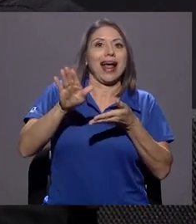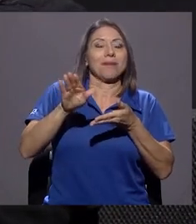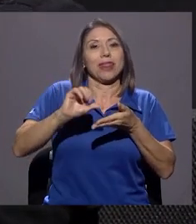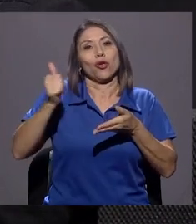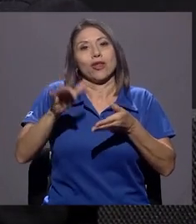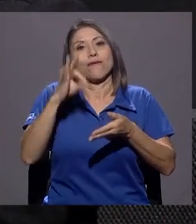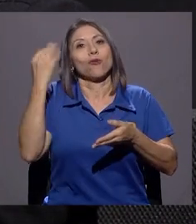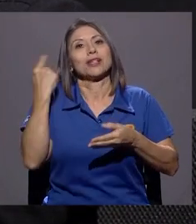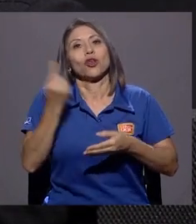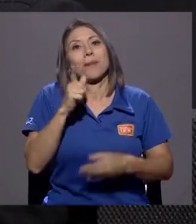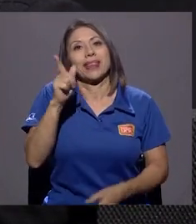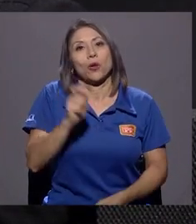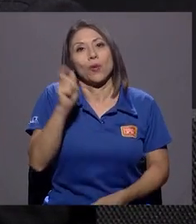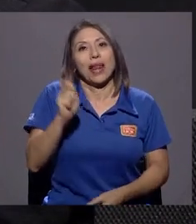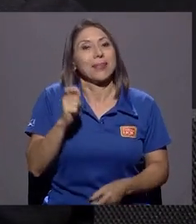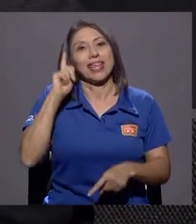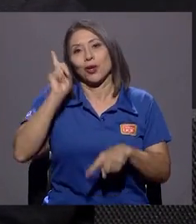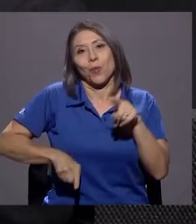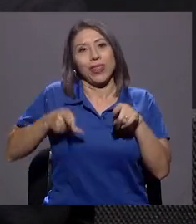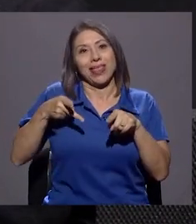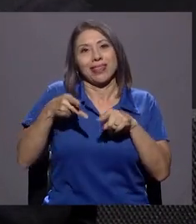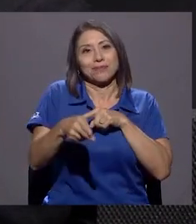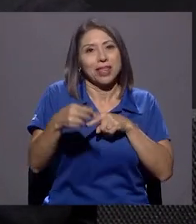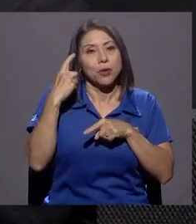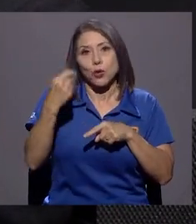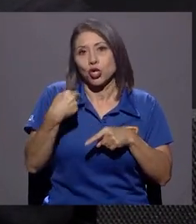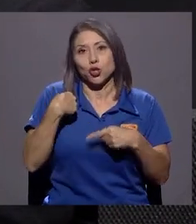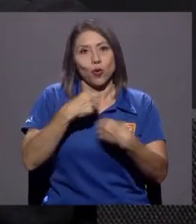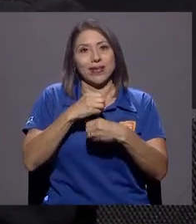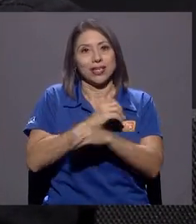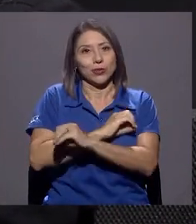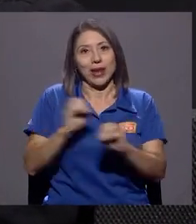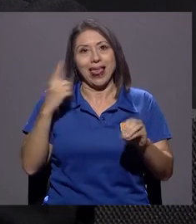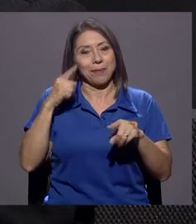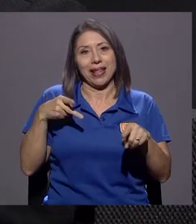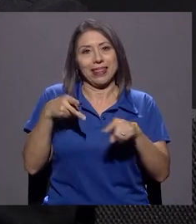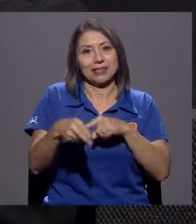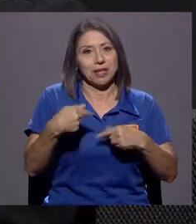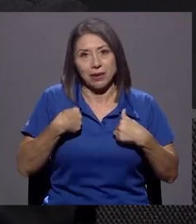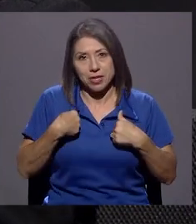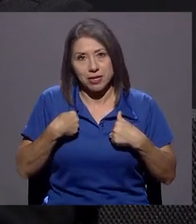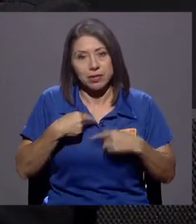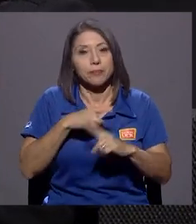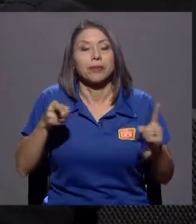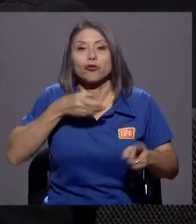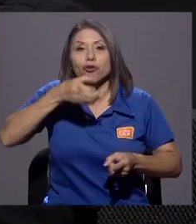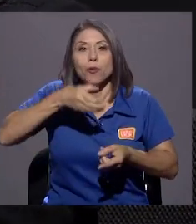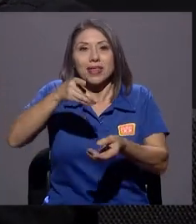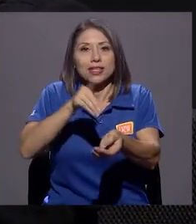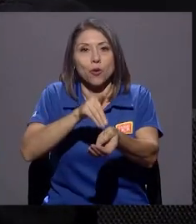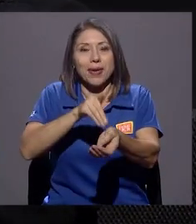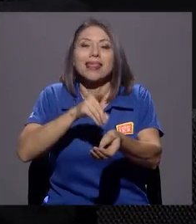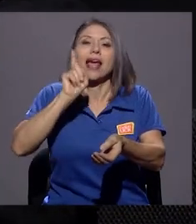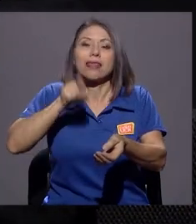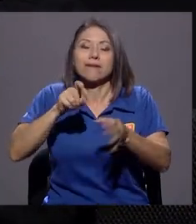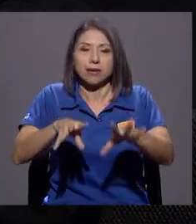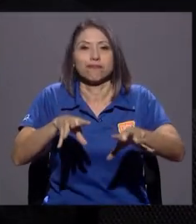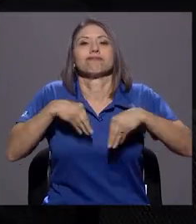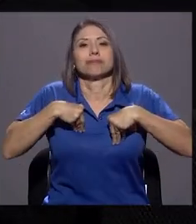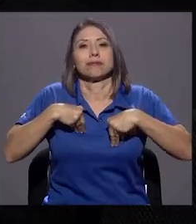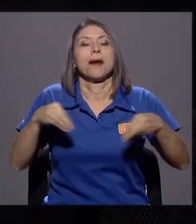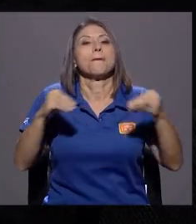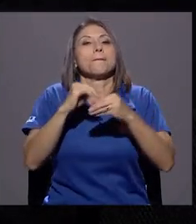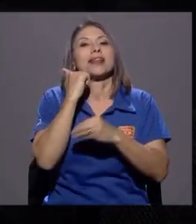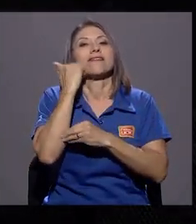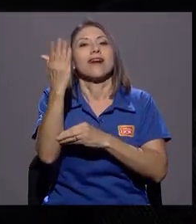jubilándome, no me podían despedir, porque yo no había hecho nada para que me despidieran. Y la recomendación médica había que acatarla internamente, entonces fue más